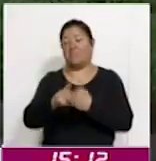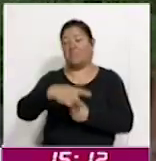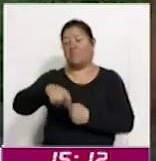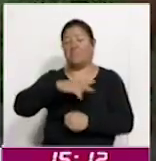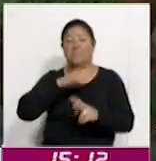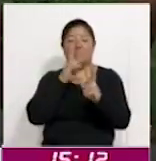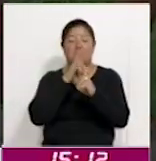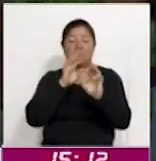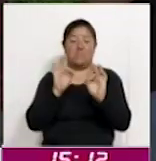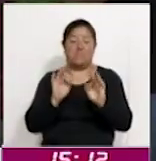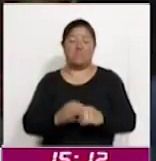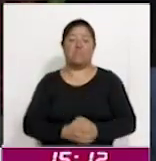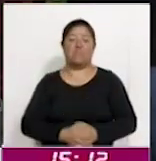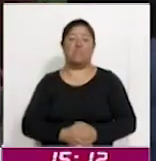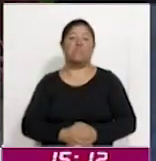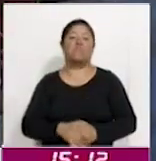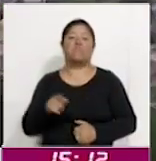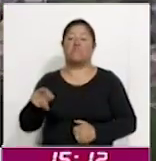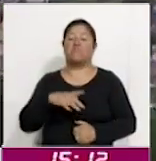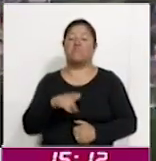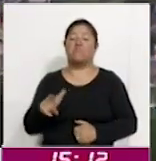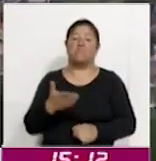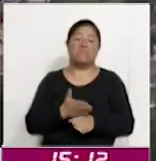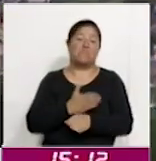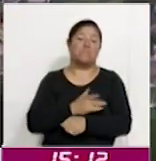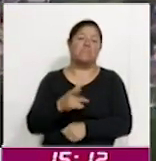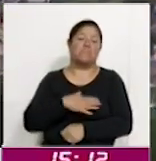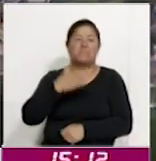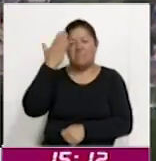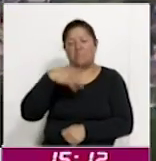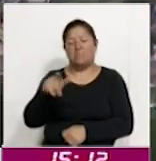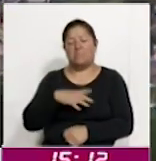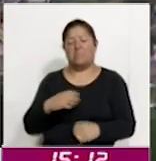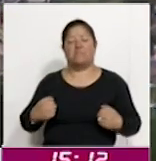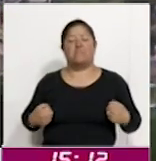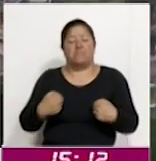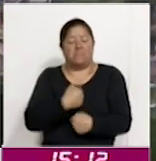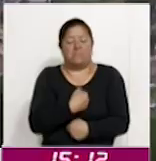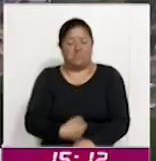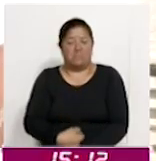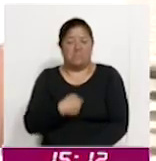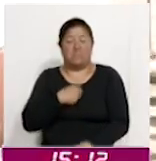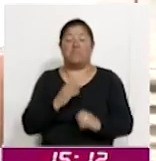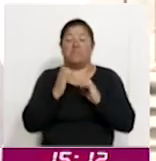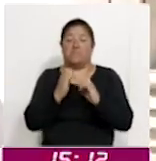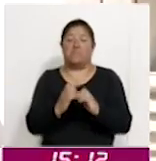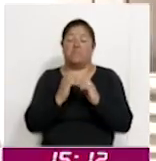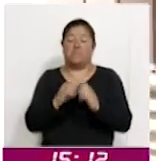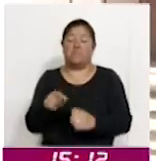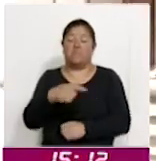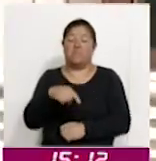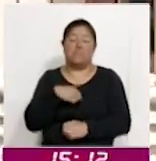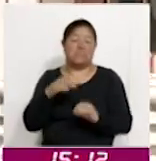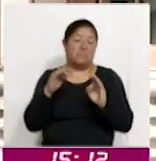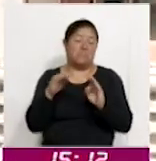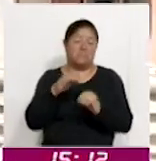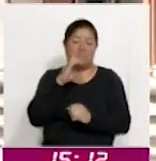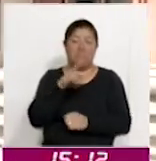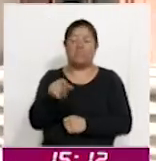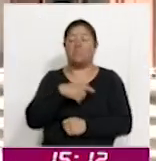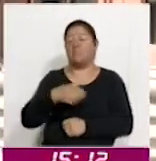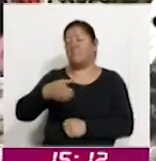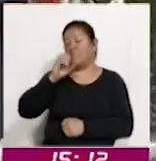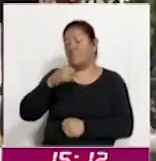medidas preventivas, señaló la importancia de abrigarse adecuadamente, evitar cambios bruscos de temperatura y mantenerse bien hidratados.